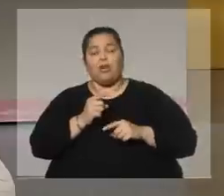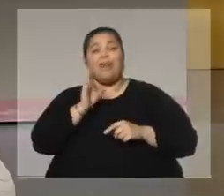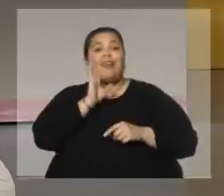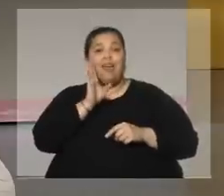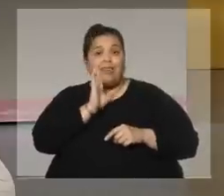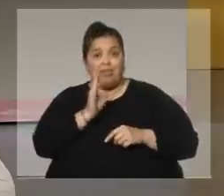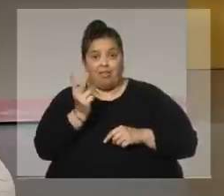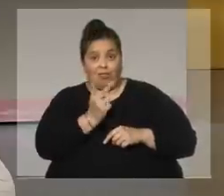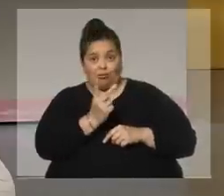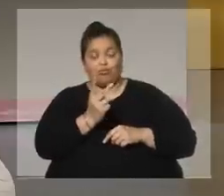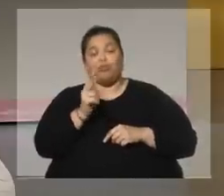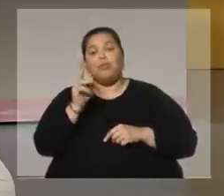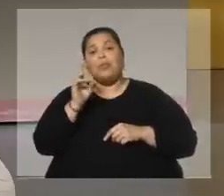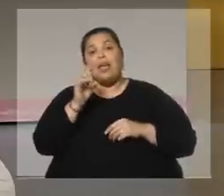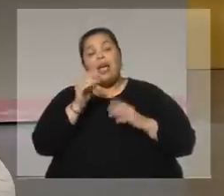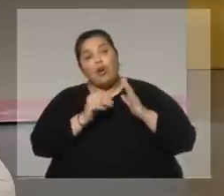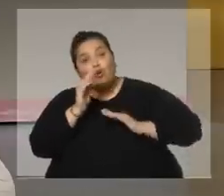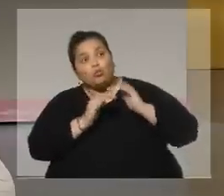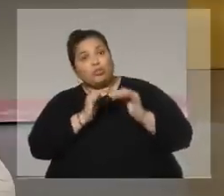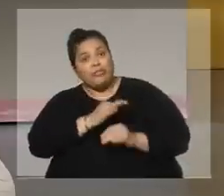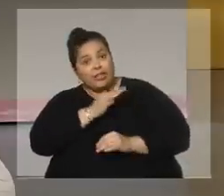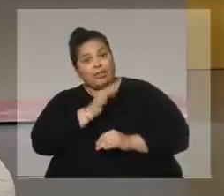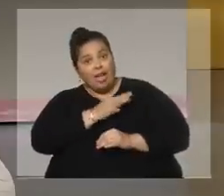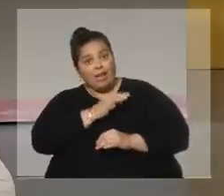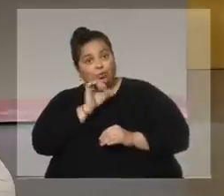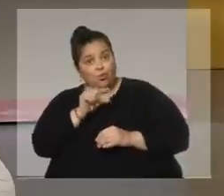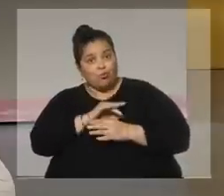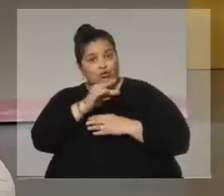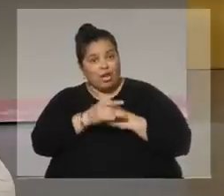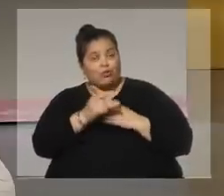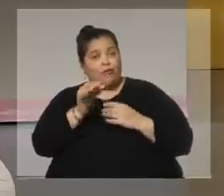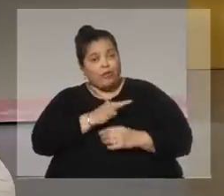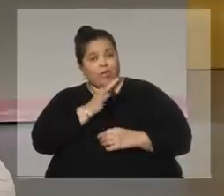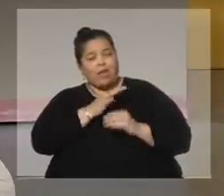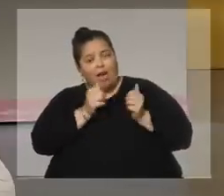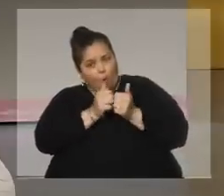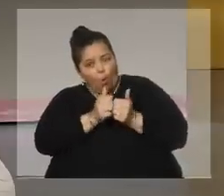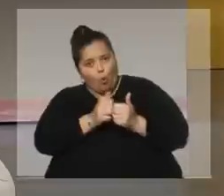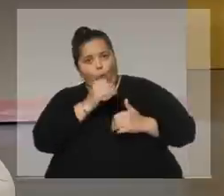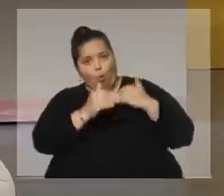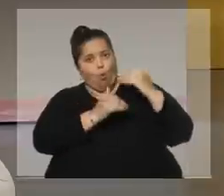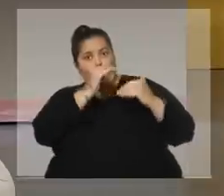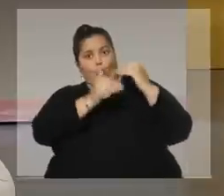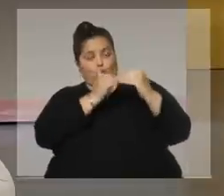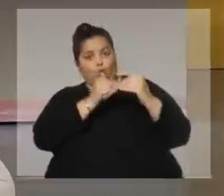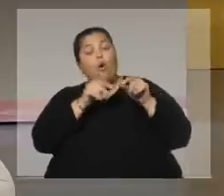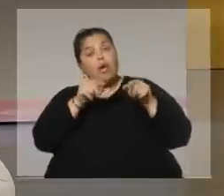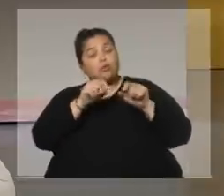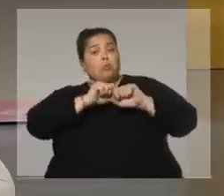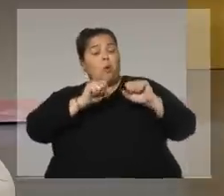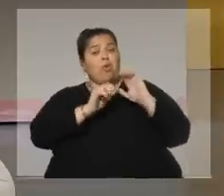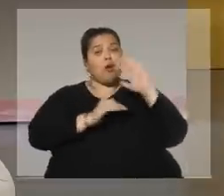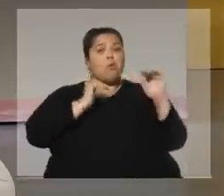construye un proyecto de vida y ese proyecto de vida le permite adquirir un estatus económico,